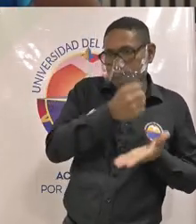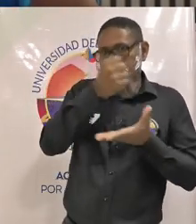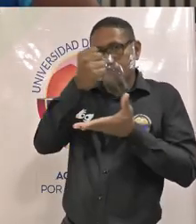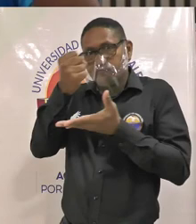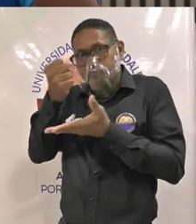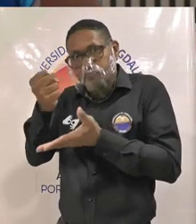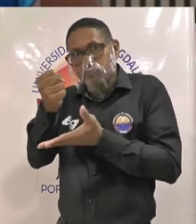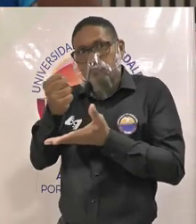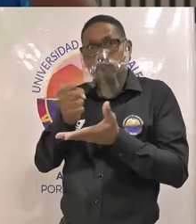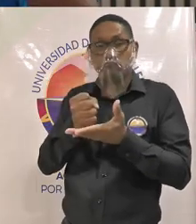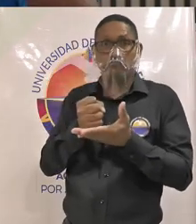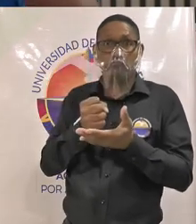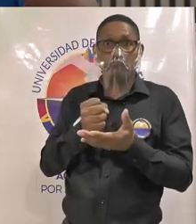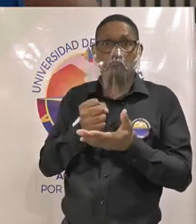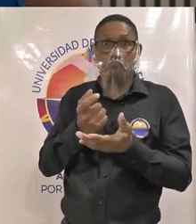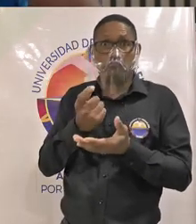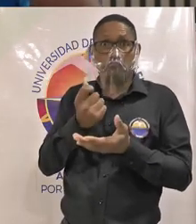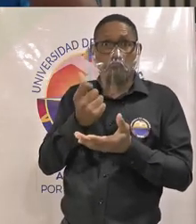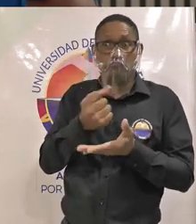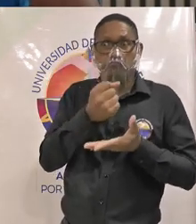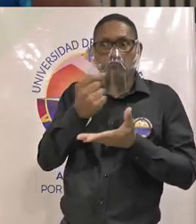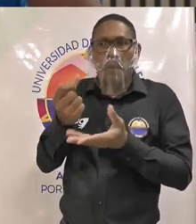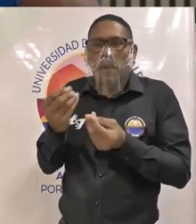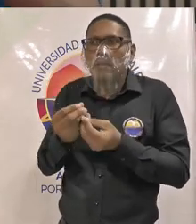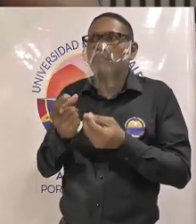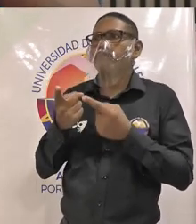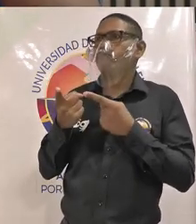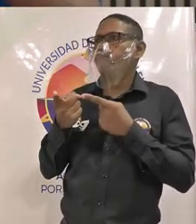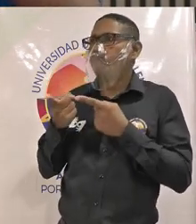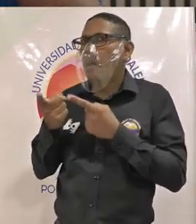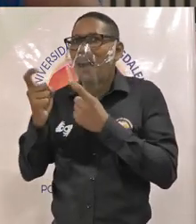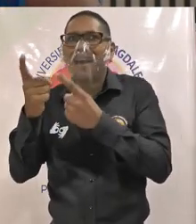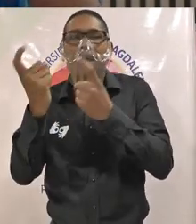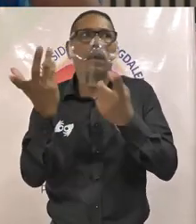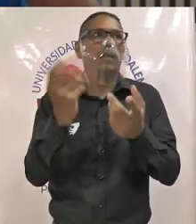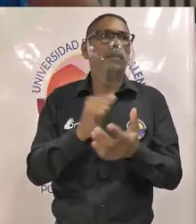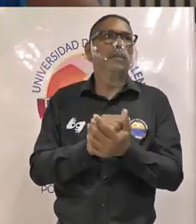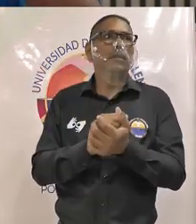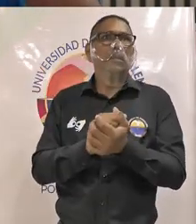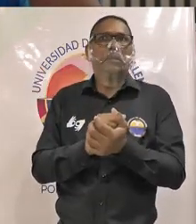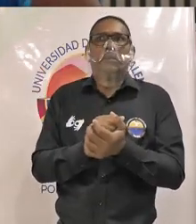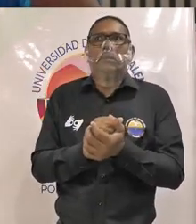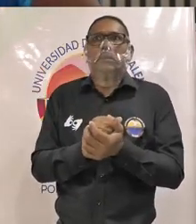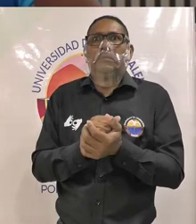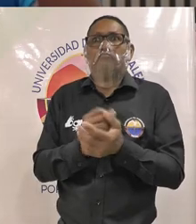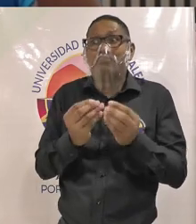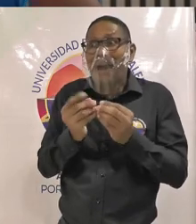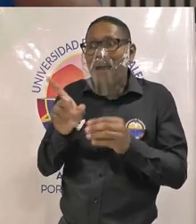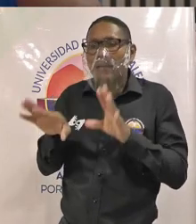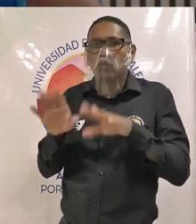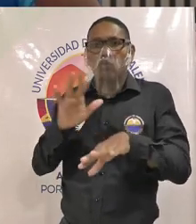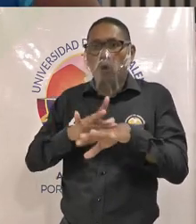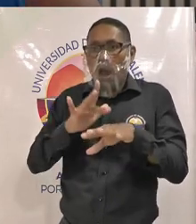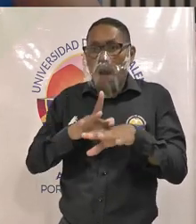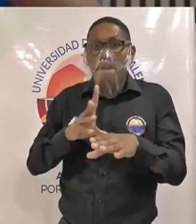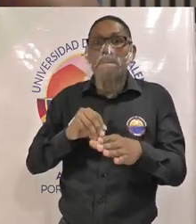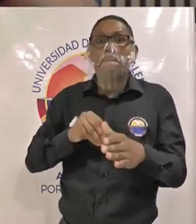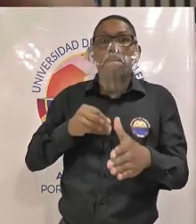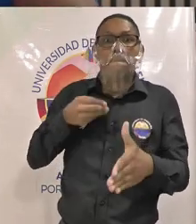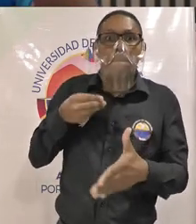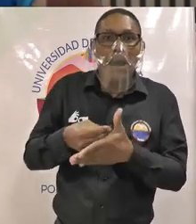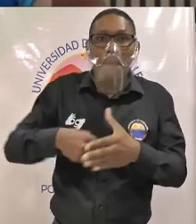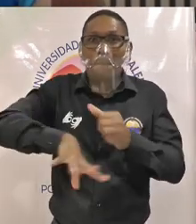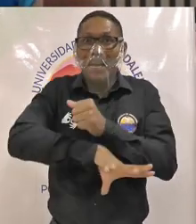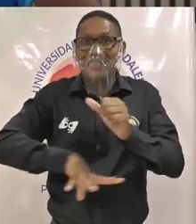así estos tengan recursos propios en lo que concierne a salida de campo para que tengan recursos cuando incluso tengan que pagar base de datos porque la